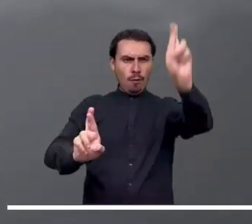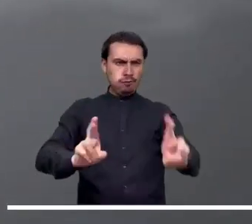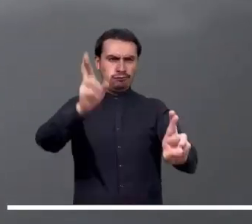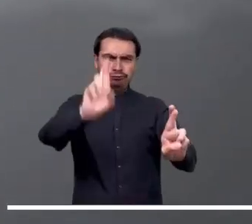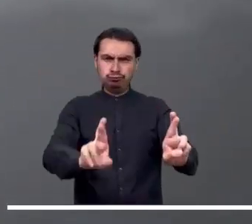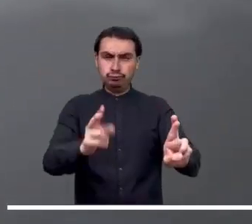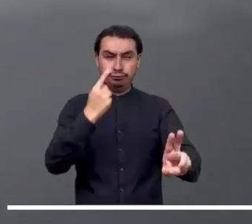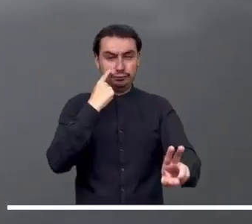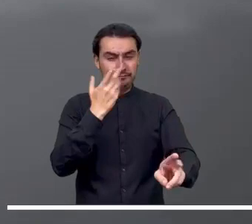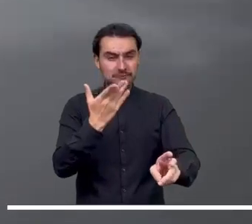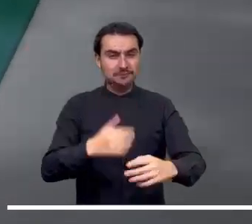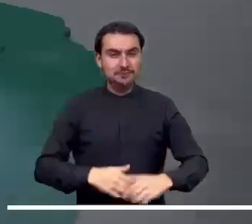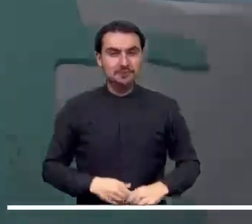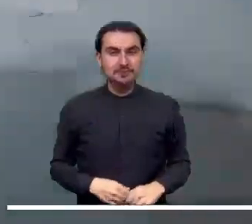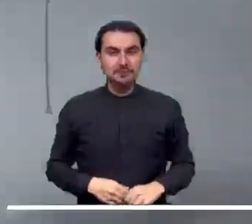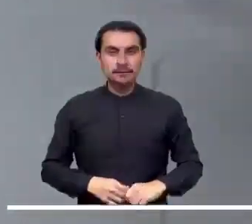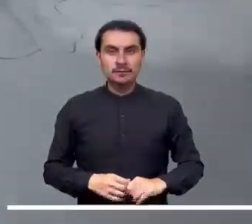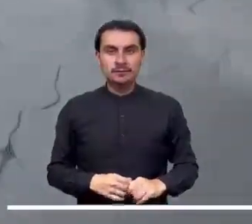Putumayo.